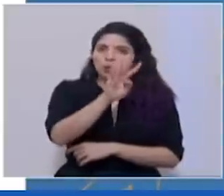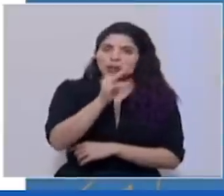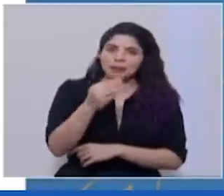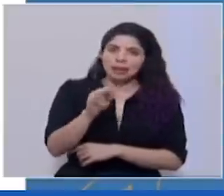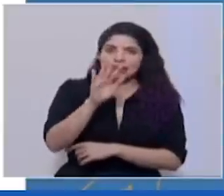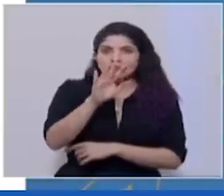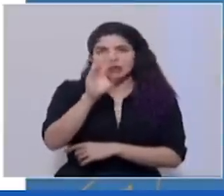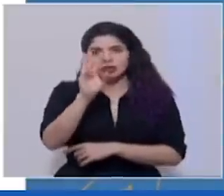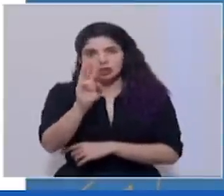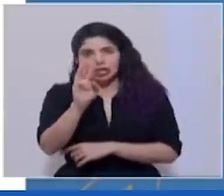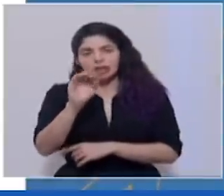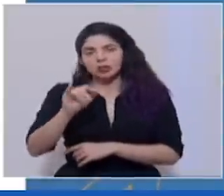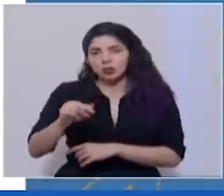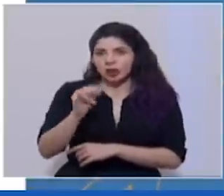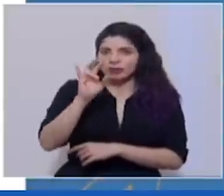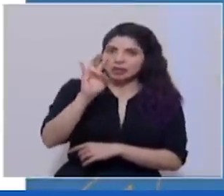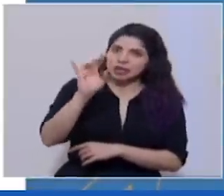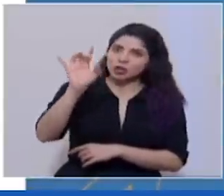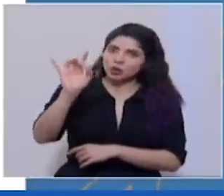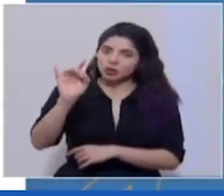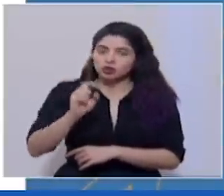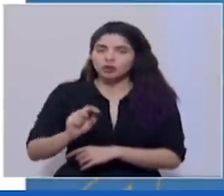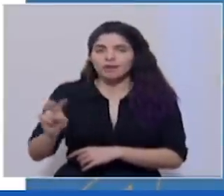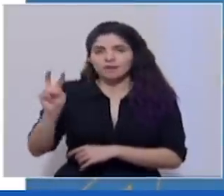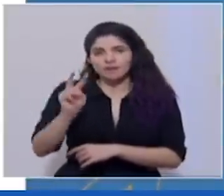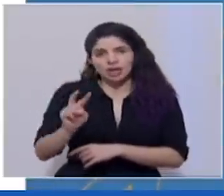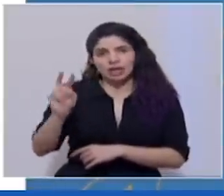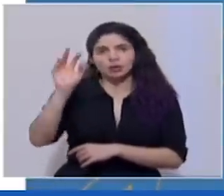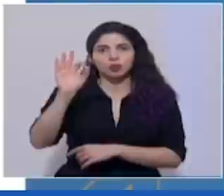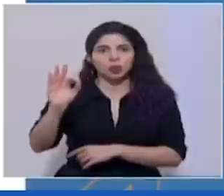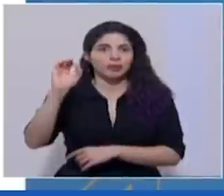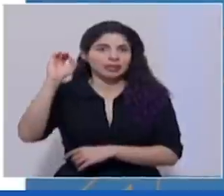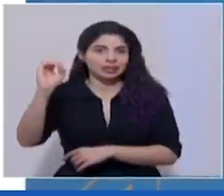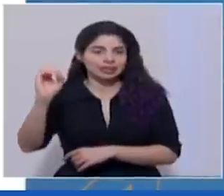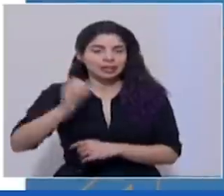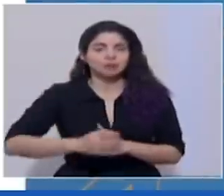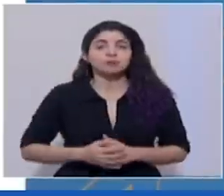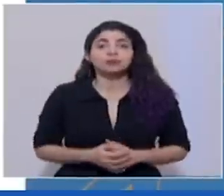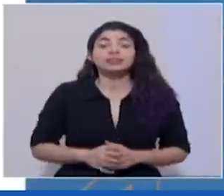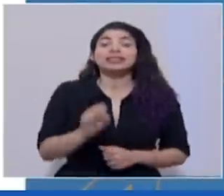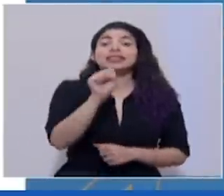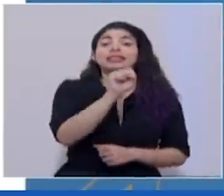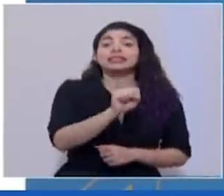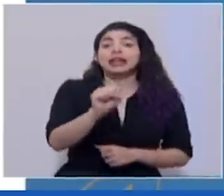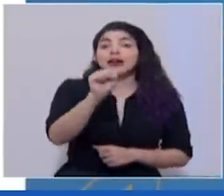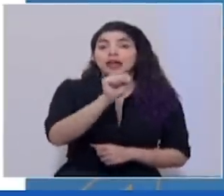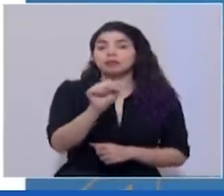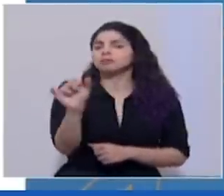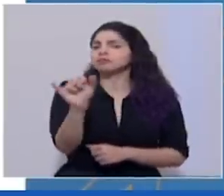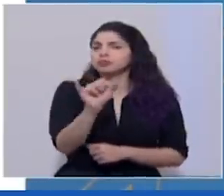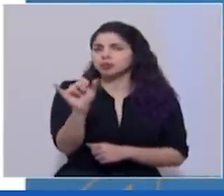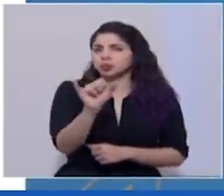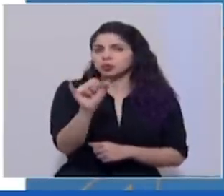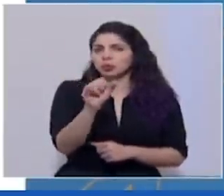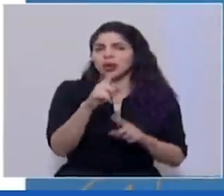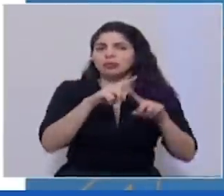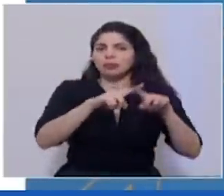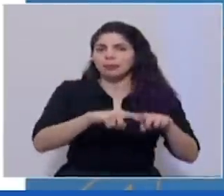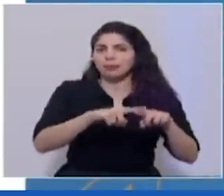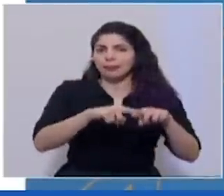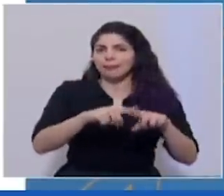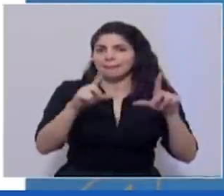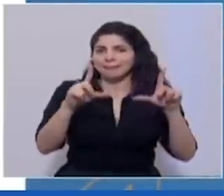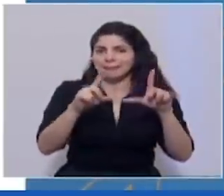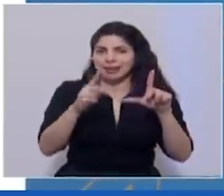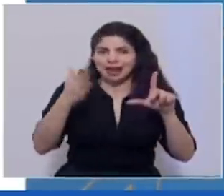miércoles cinco y seis, jueves siete y ocho, viernes nueve y cero, y los sábados también según el orden de placas que ya he